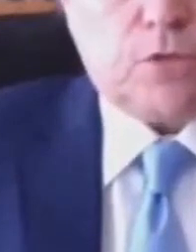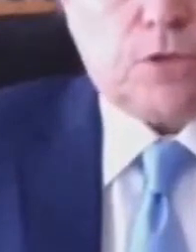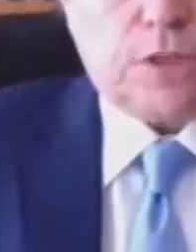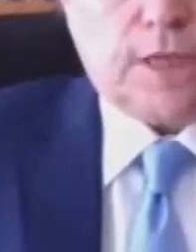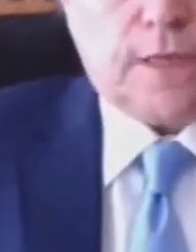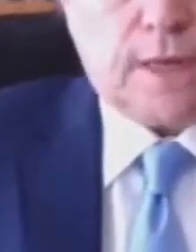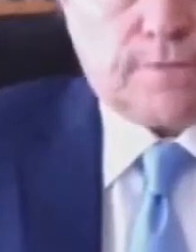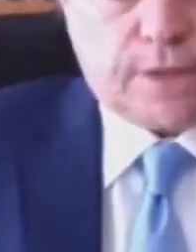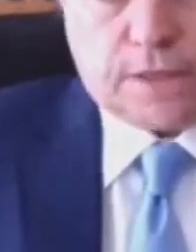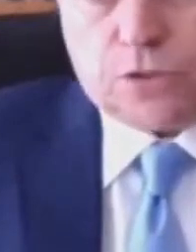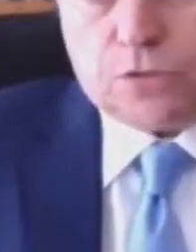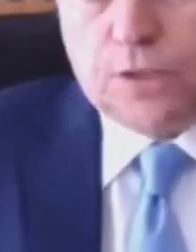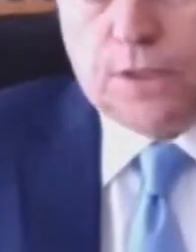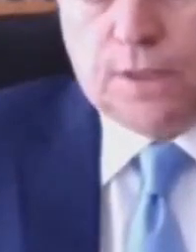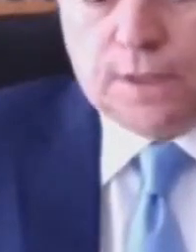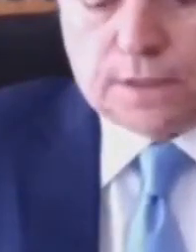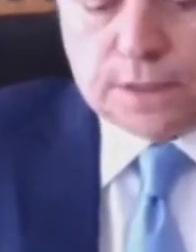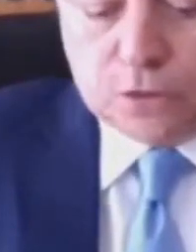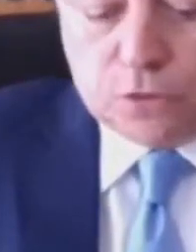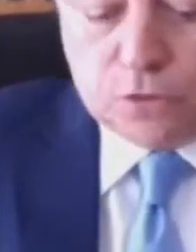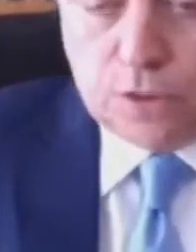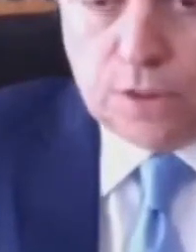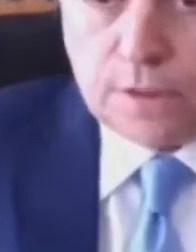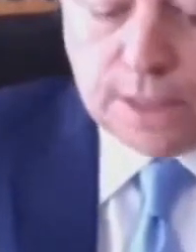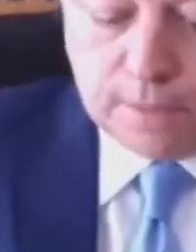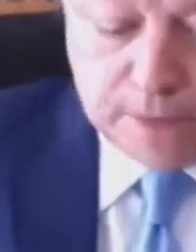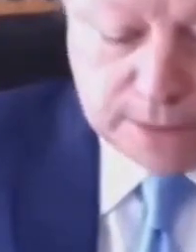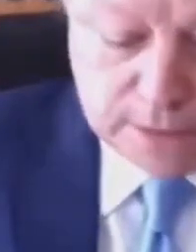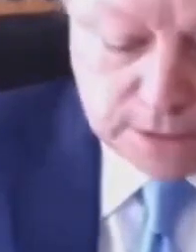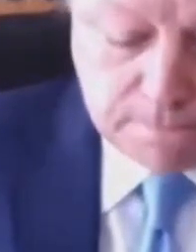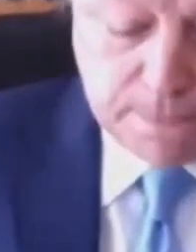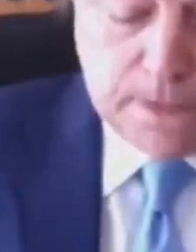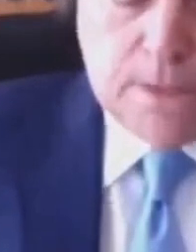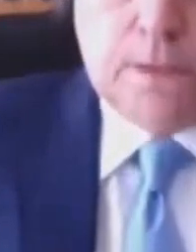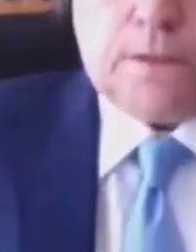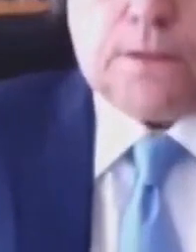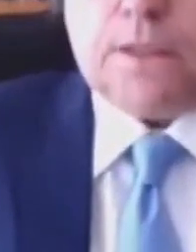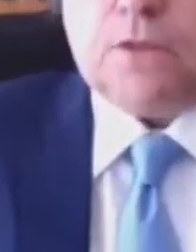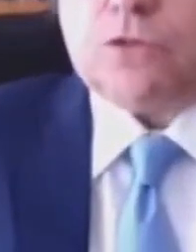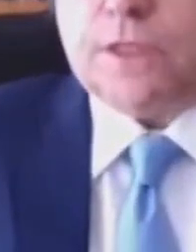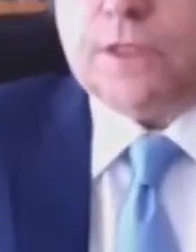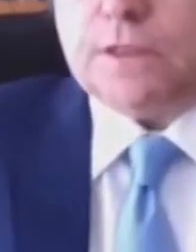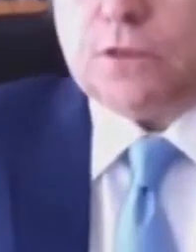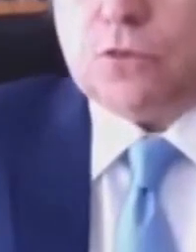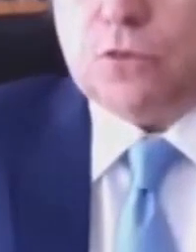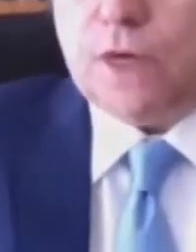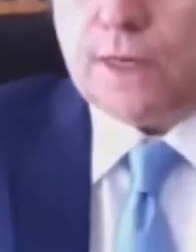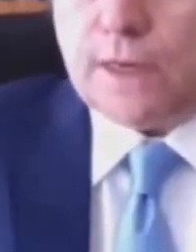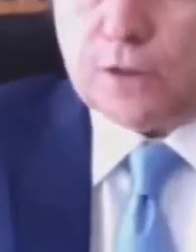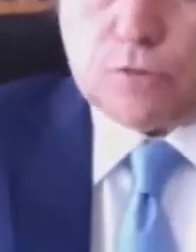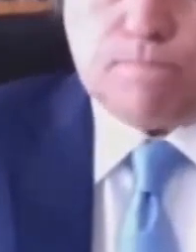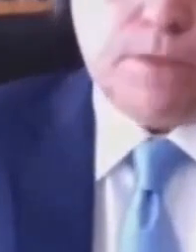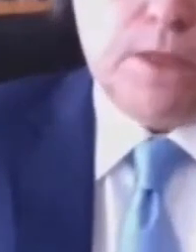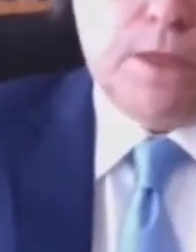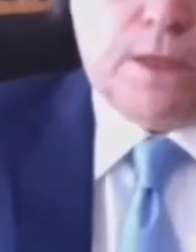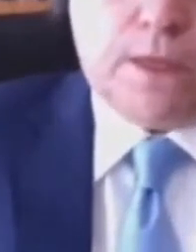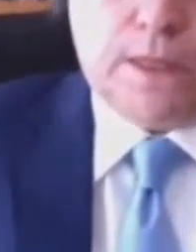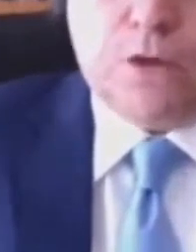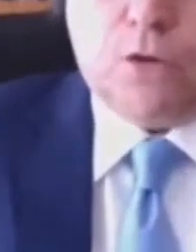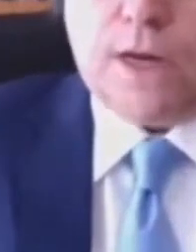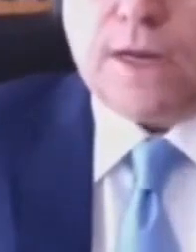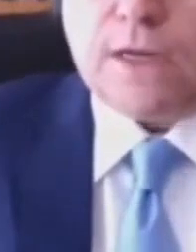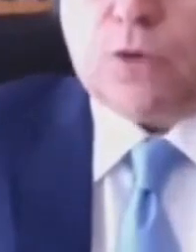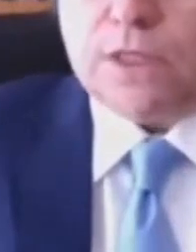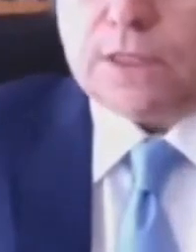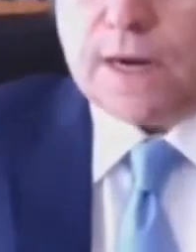gasolina Pemex. Venden más Pemex, pero después empiezan a meterle el contrabando por otras aduanas y otros